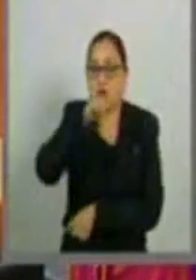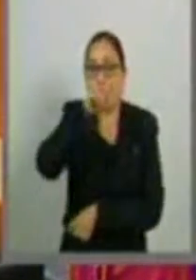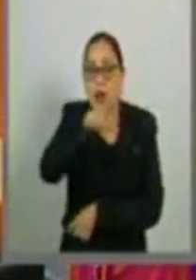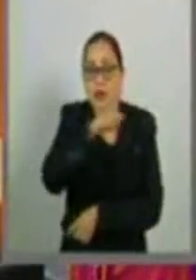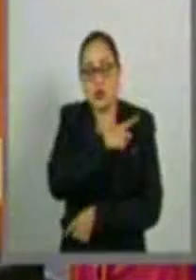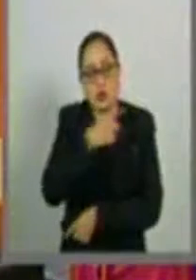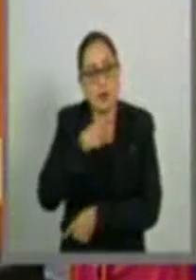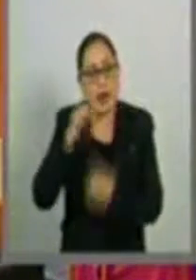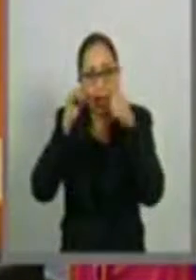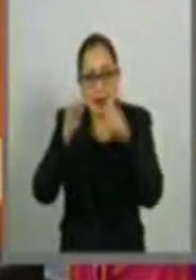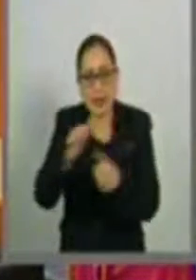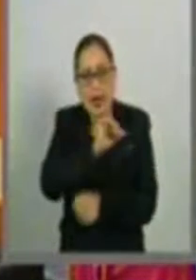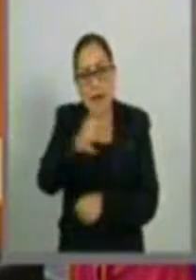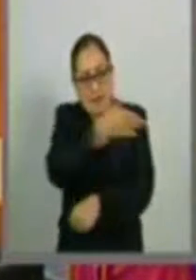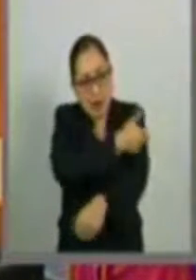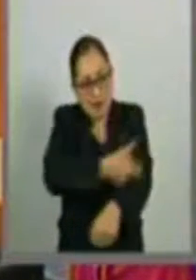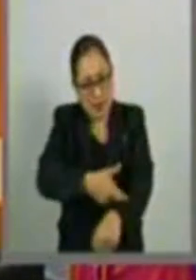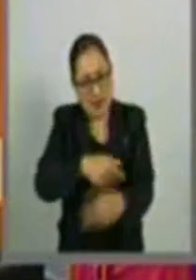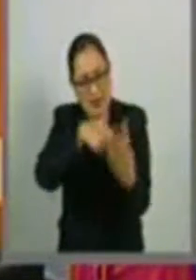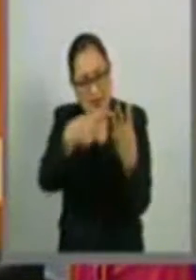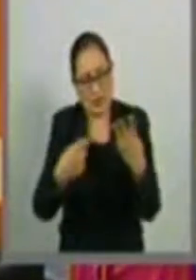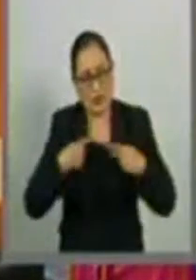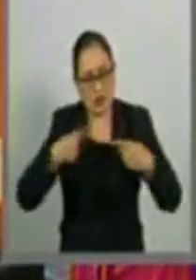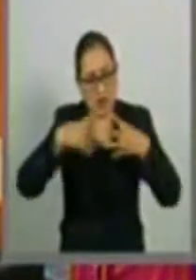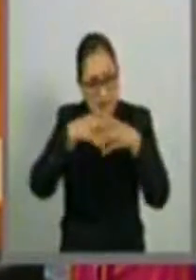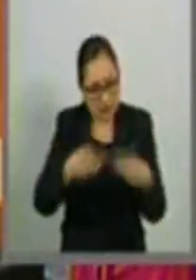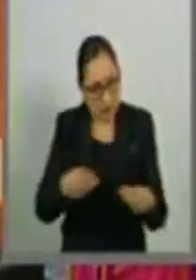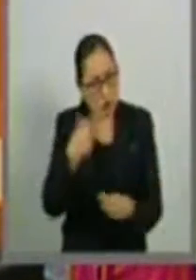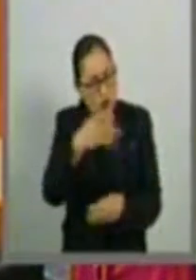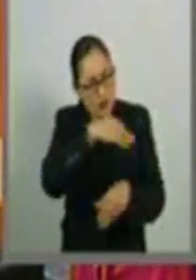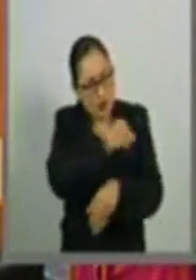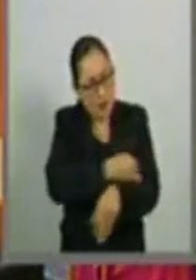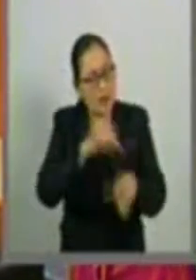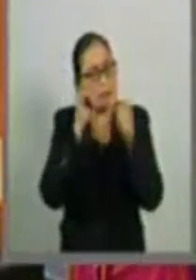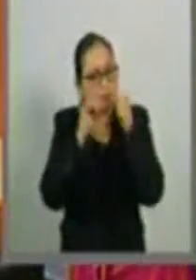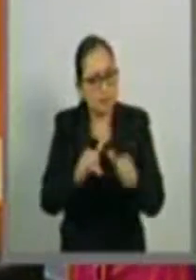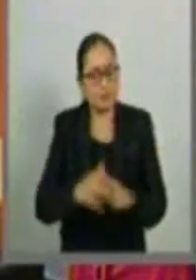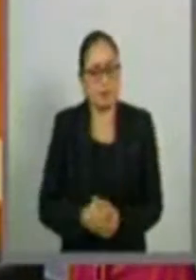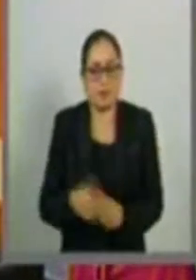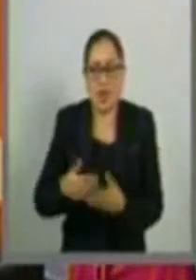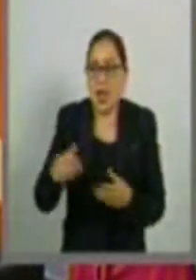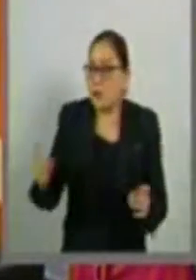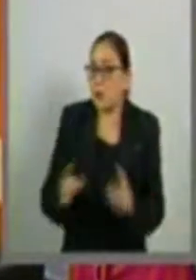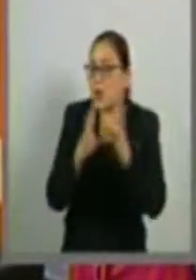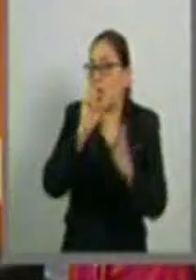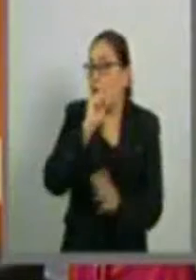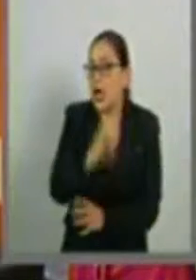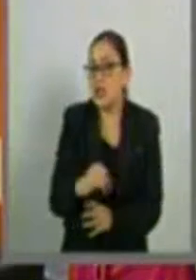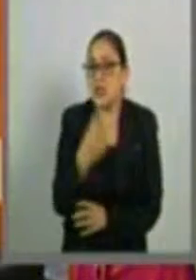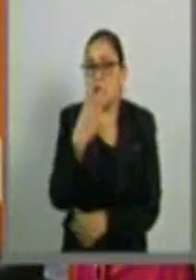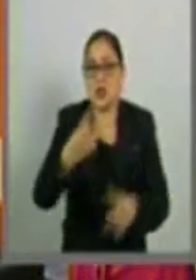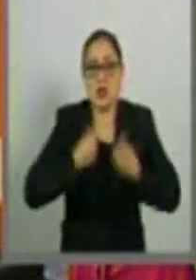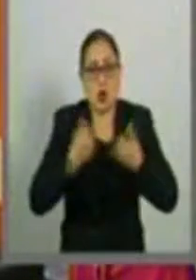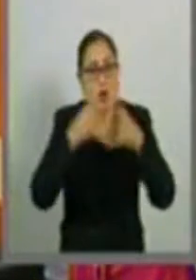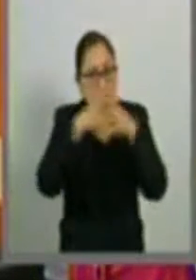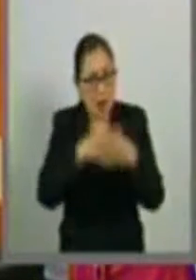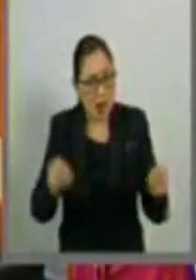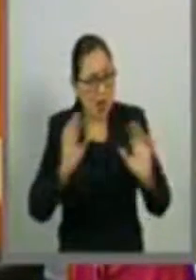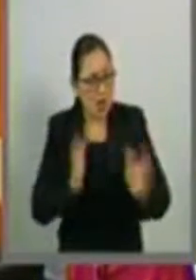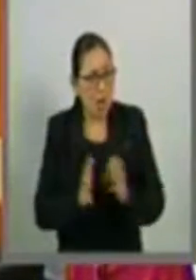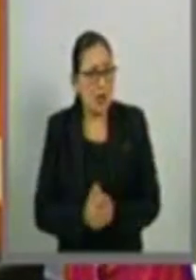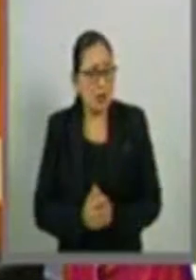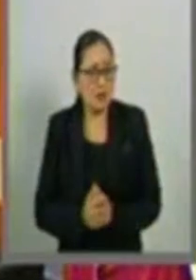atención a los familiares de los desaparecidos no puede así porque sí desaparecer tres jóvenes tres jóvenes